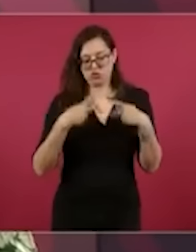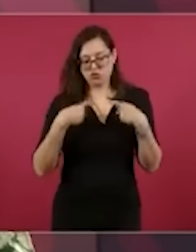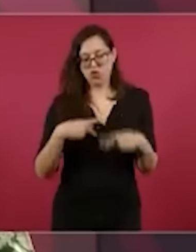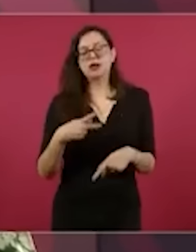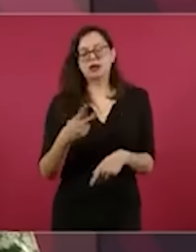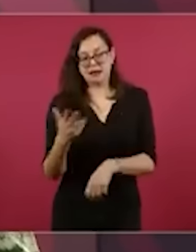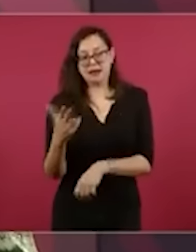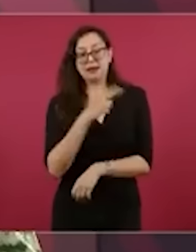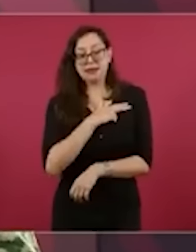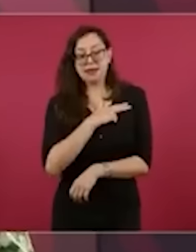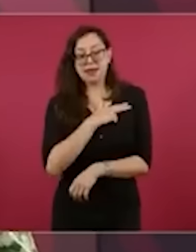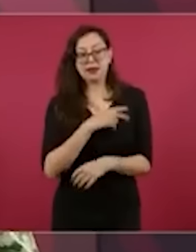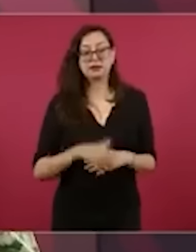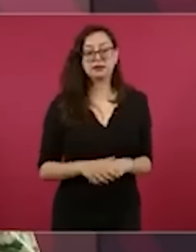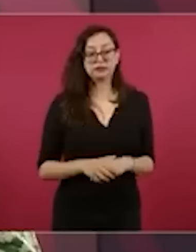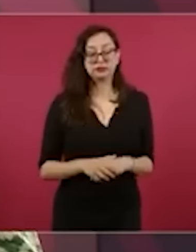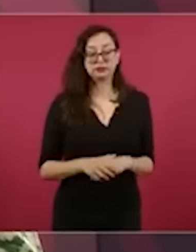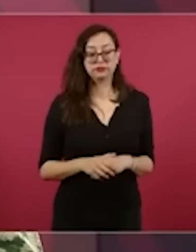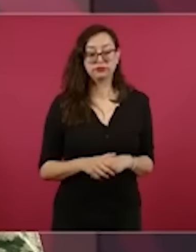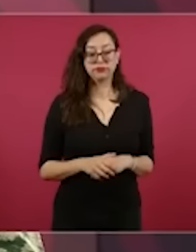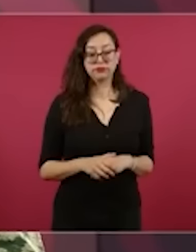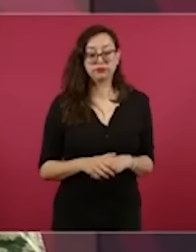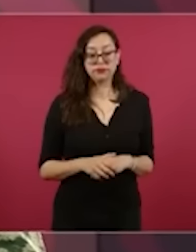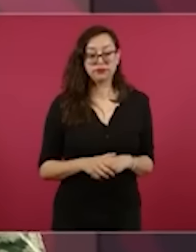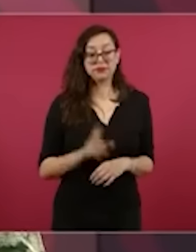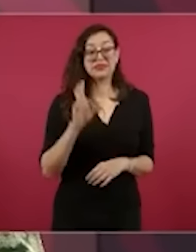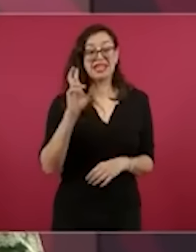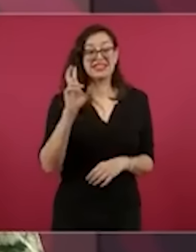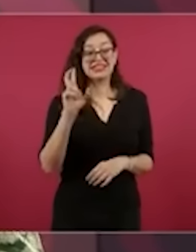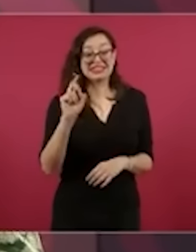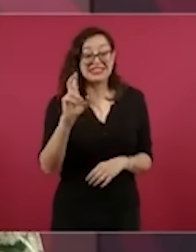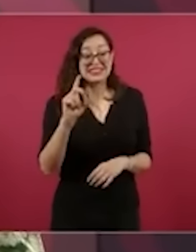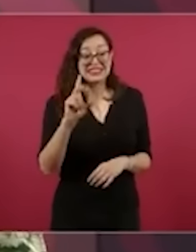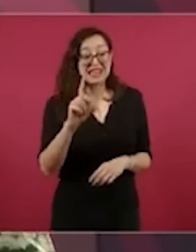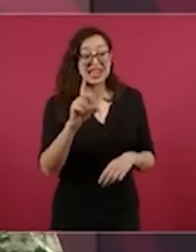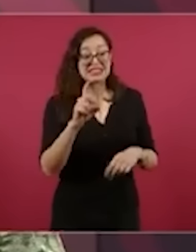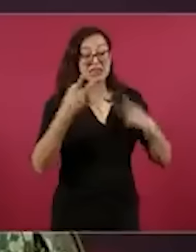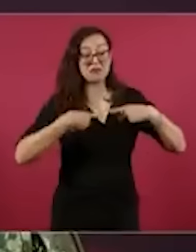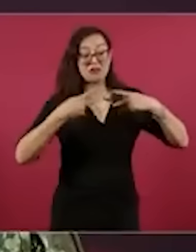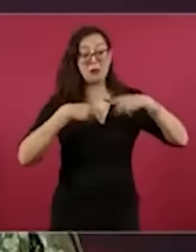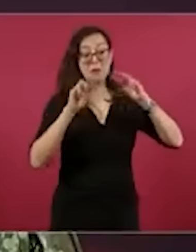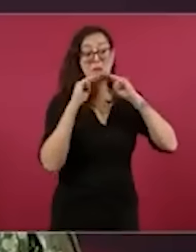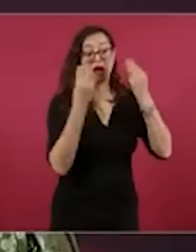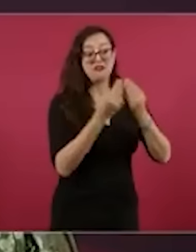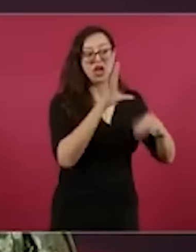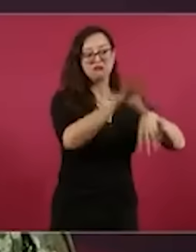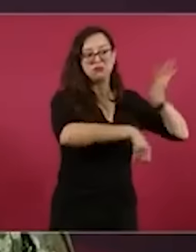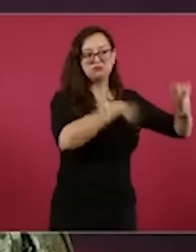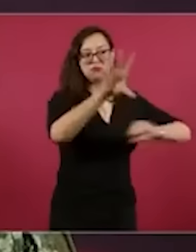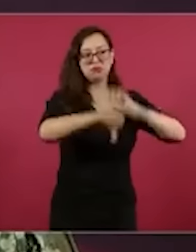Tenemos 30 detenidos de las organizaciones delictivas y se han